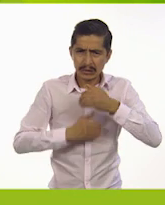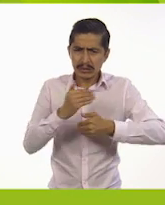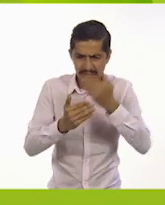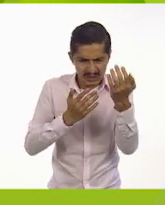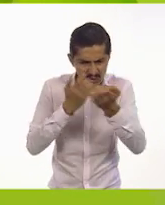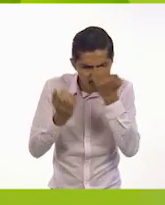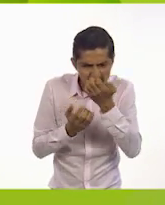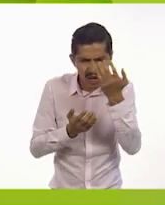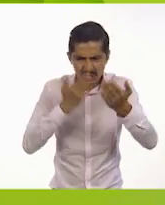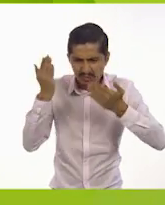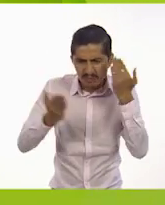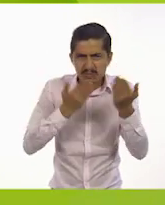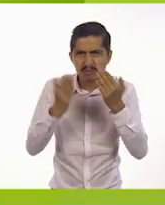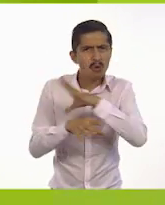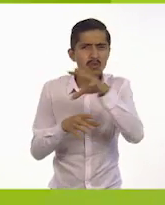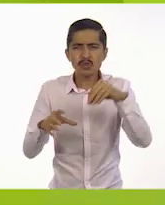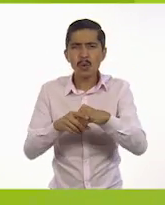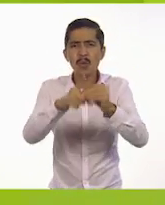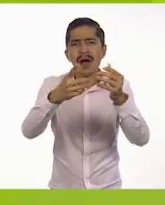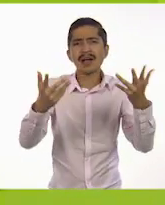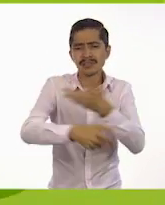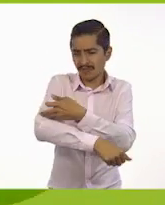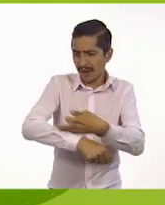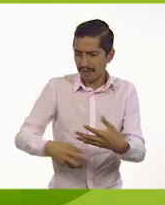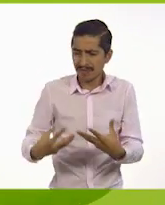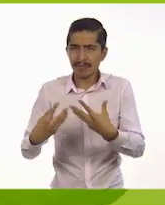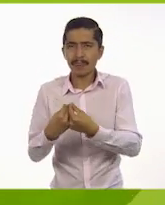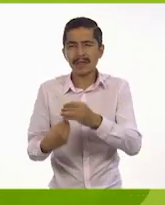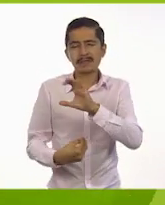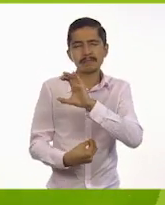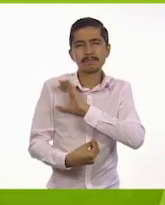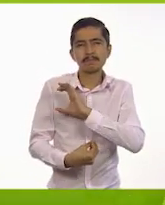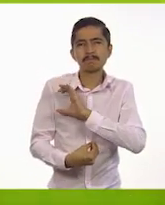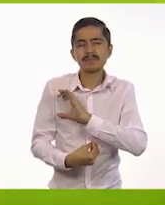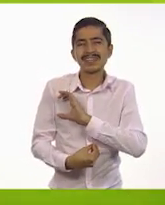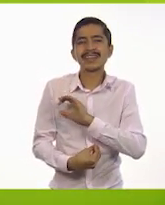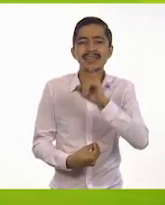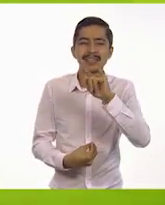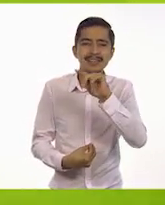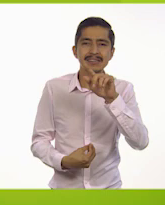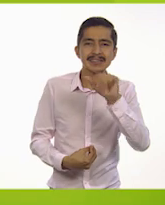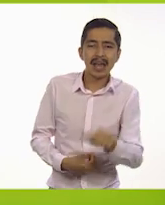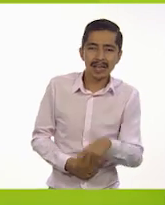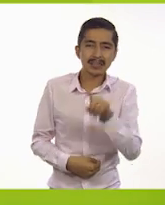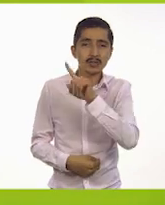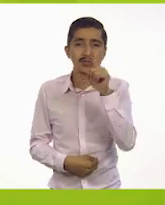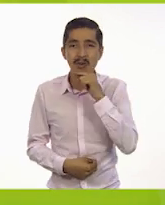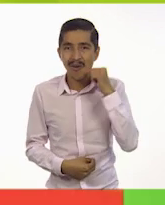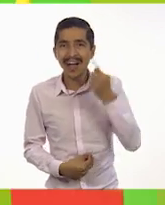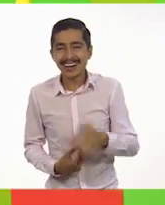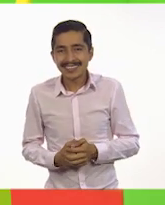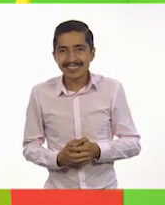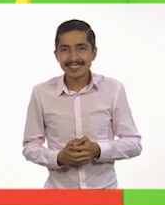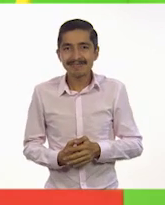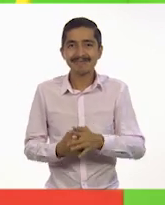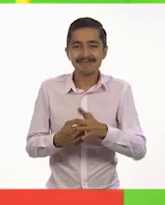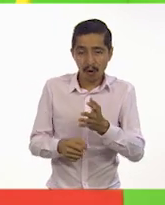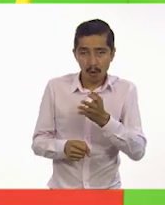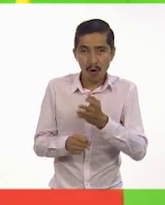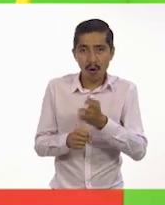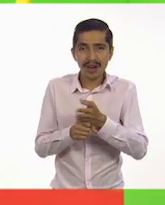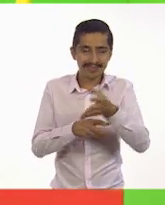escuela y a todo lo que hacen en familia. Los quieren Itza y Sohar. El día de hoy